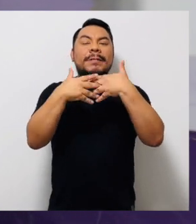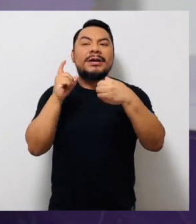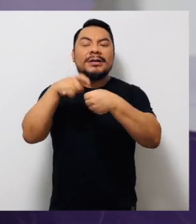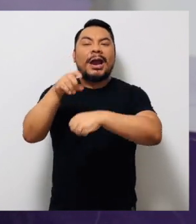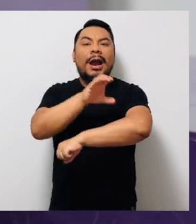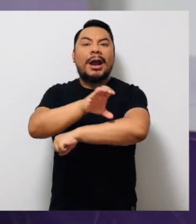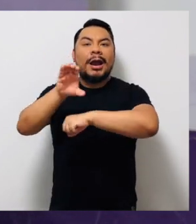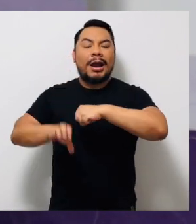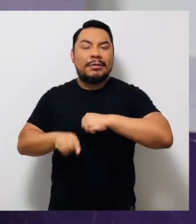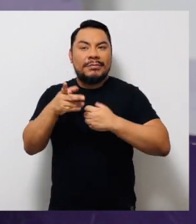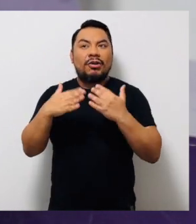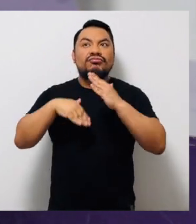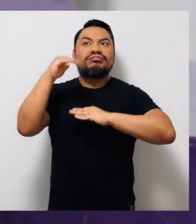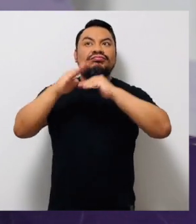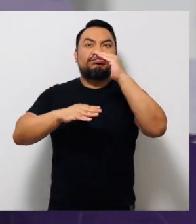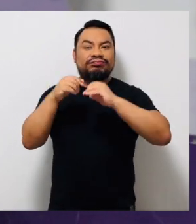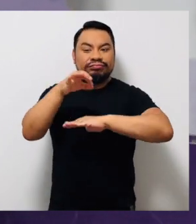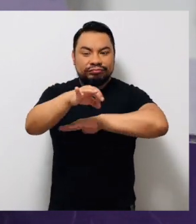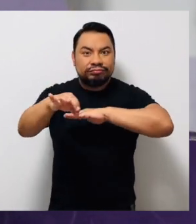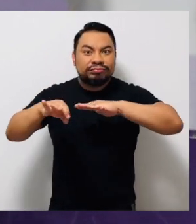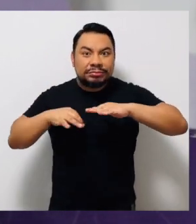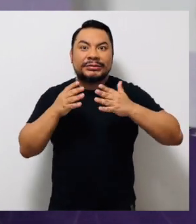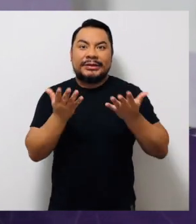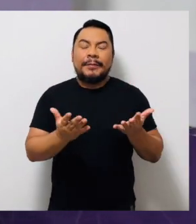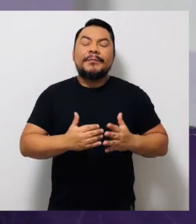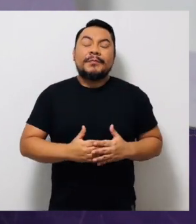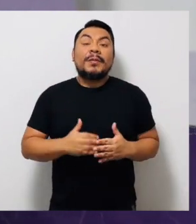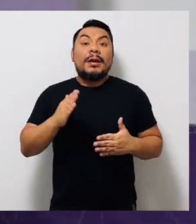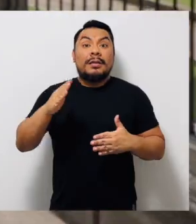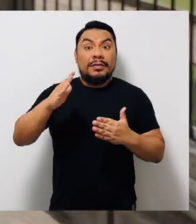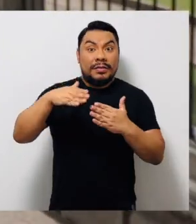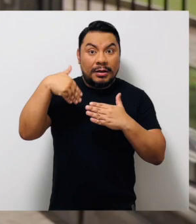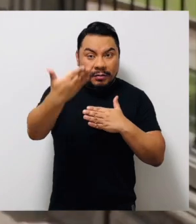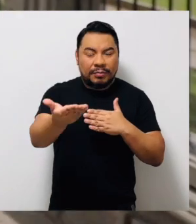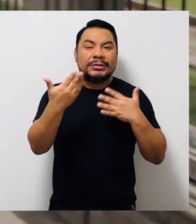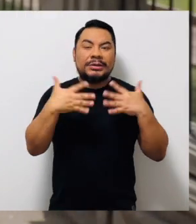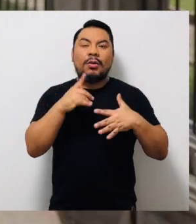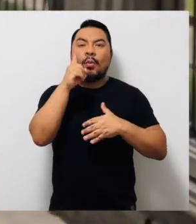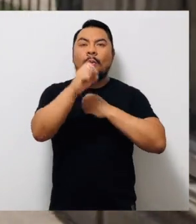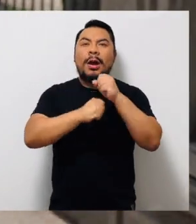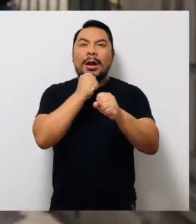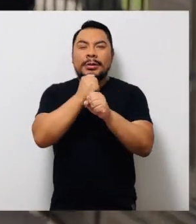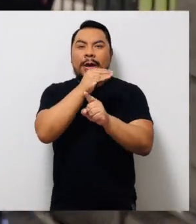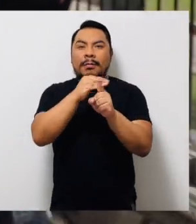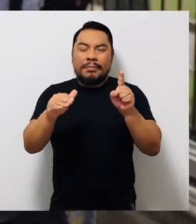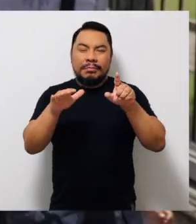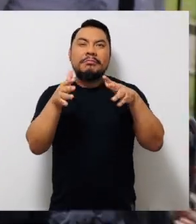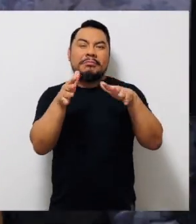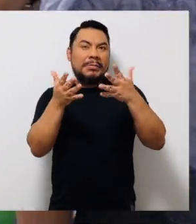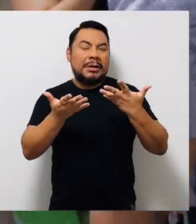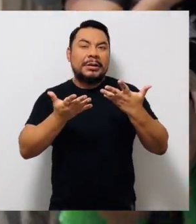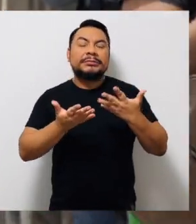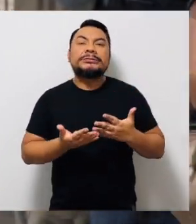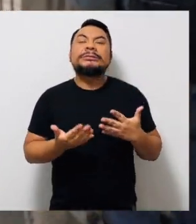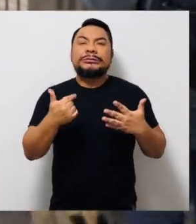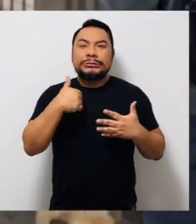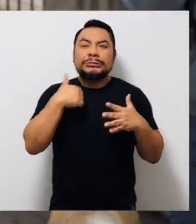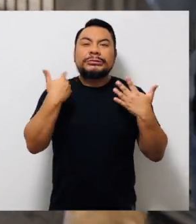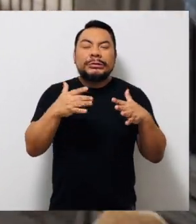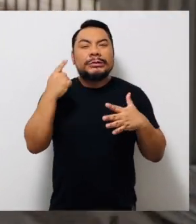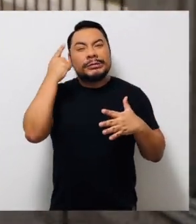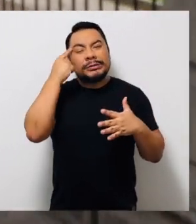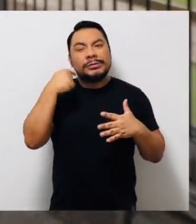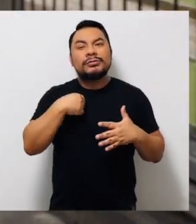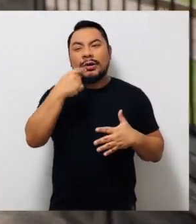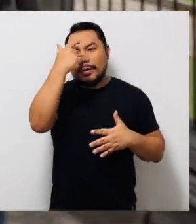cajamarquinas en el rubro de la construcción. Entonces, posterior a ello, pasado un año y medio, me he